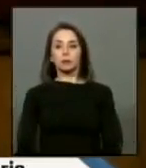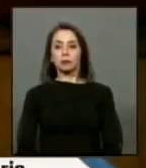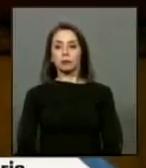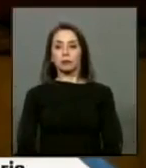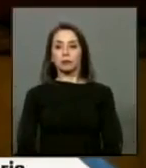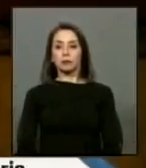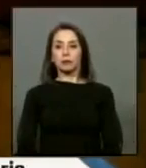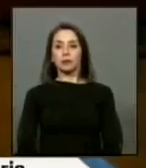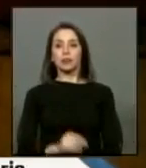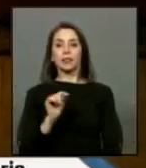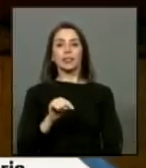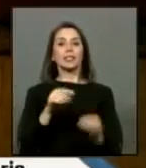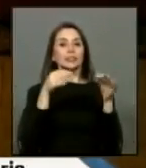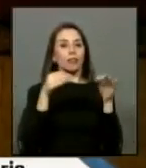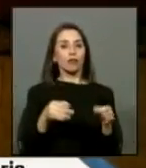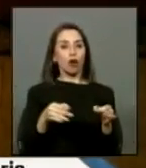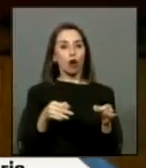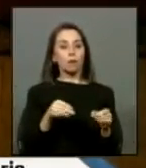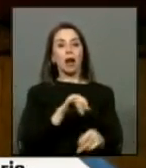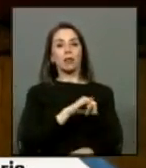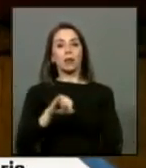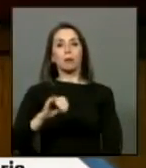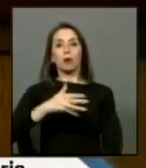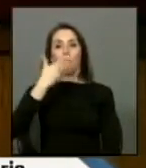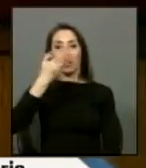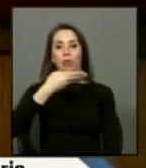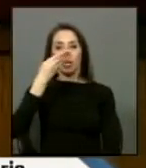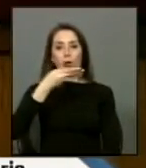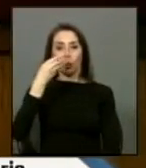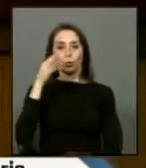Esta es la parte formal. Después vienen los discursos.